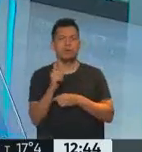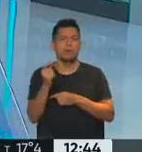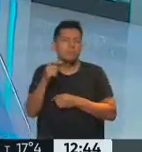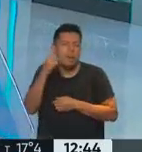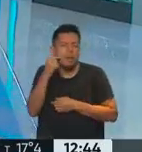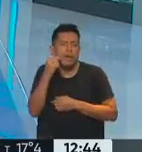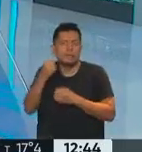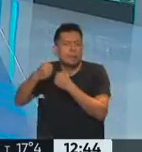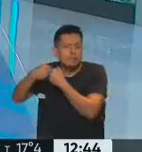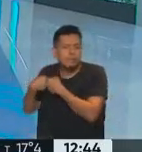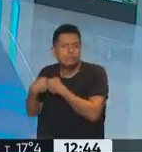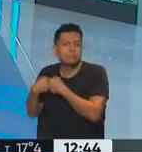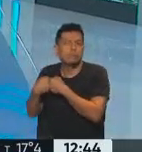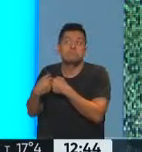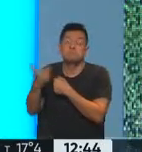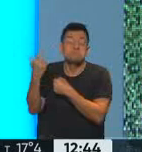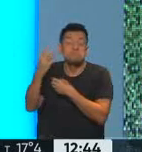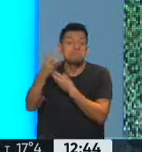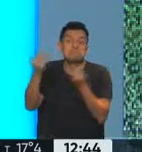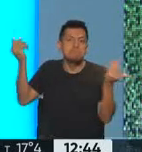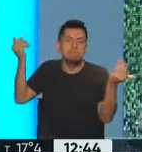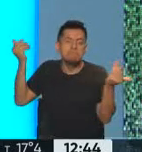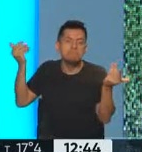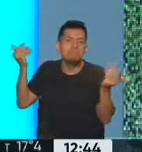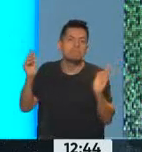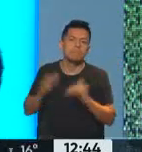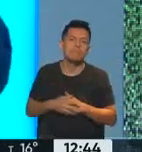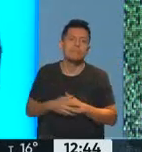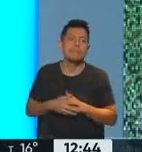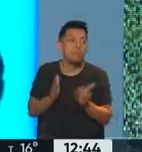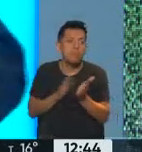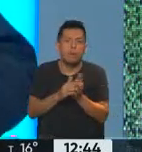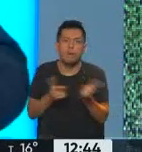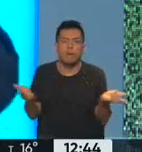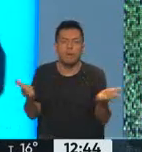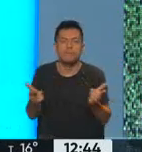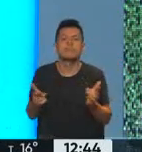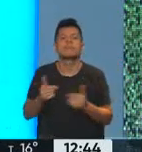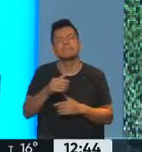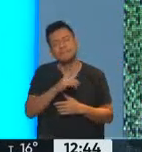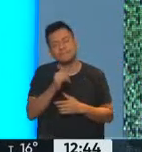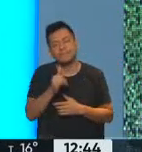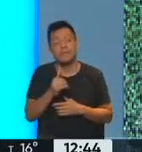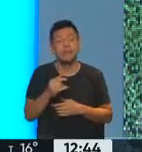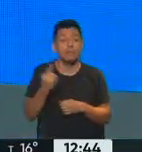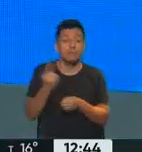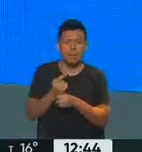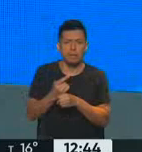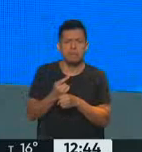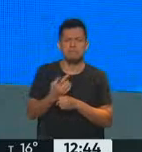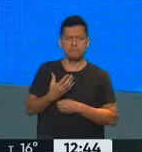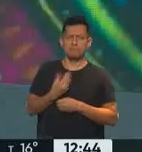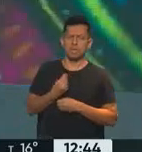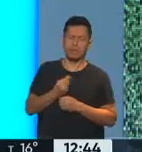invisibilizó ese antepasado. Exacto. Primero, poder sortear ese temor a reconocernos, ¿no?